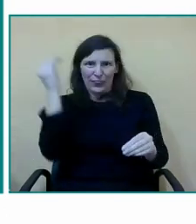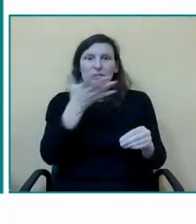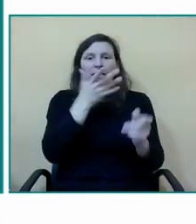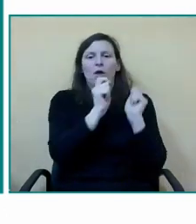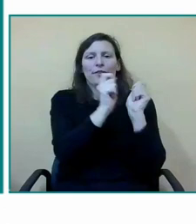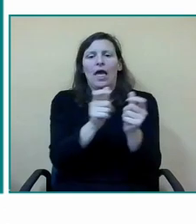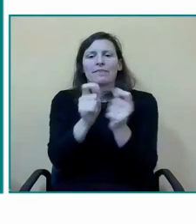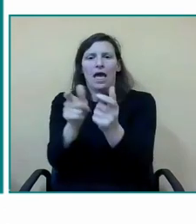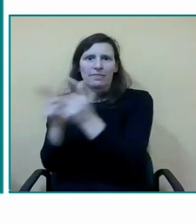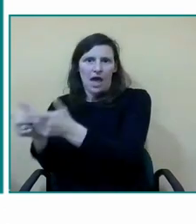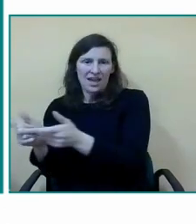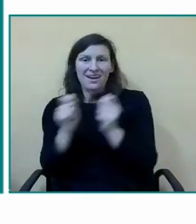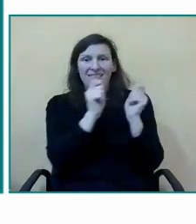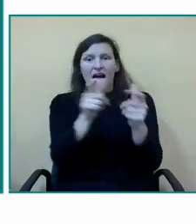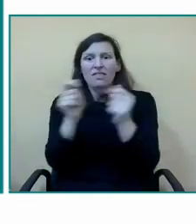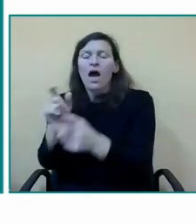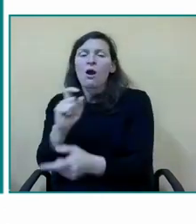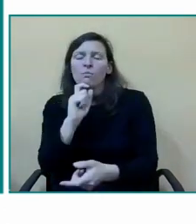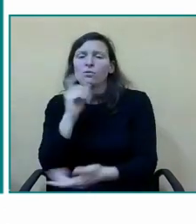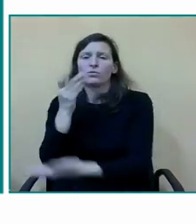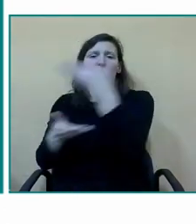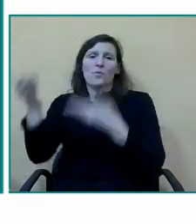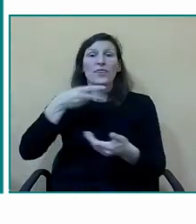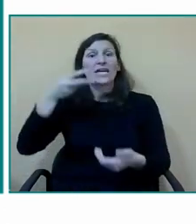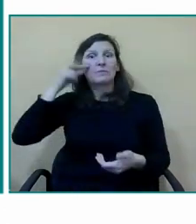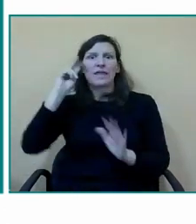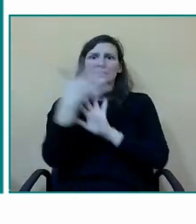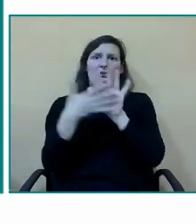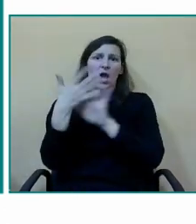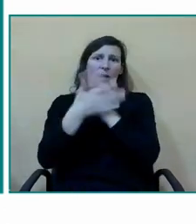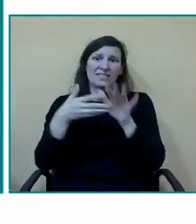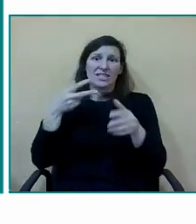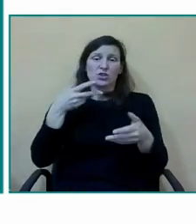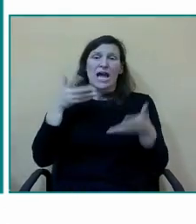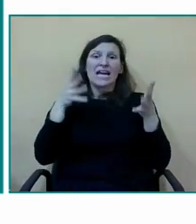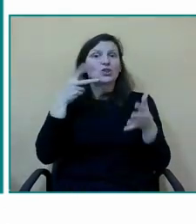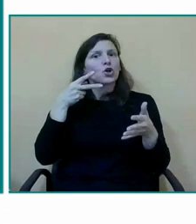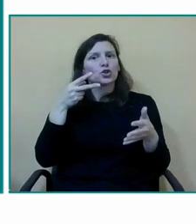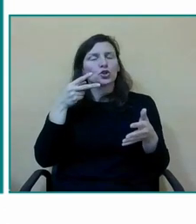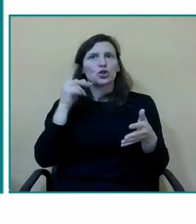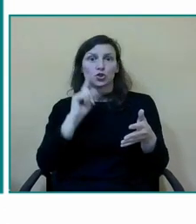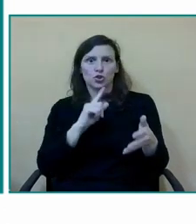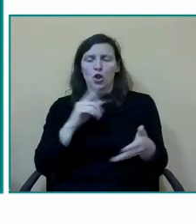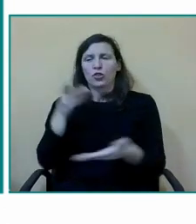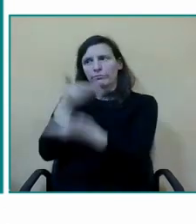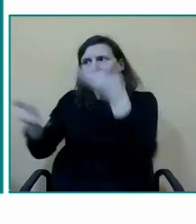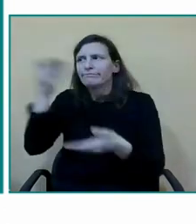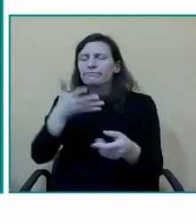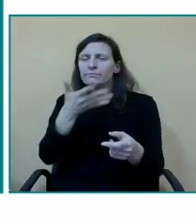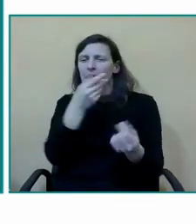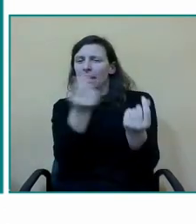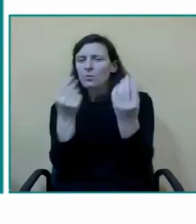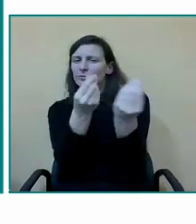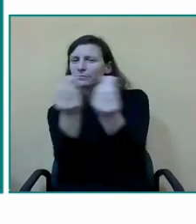lengua de signos una muy importante en nuestro día a día decir que ahí va a empezar la verdadera